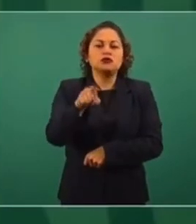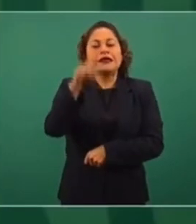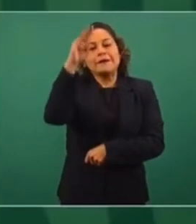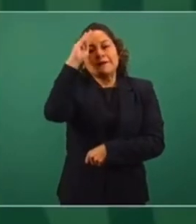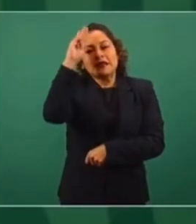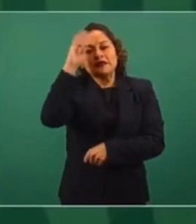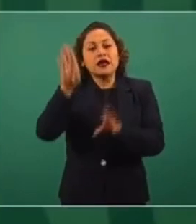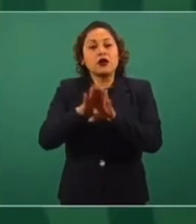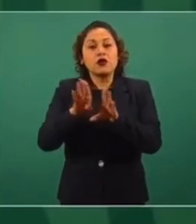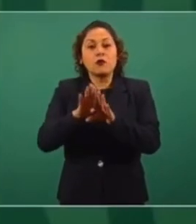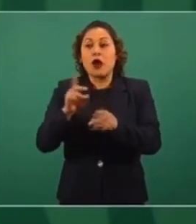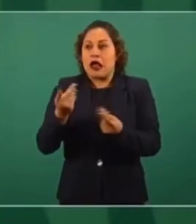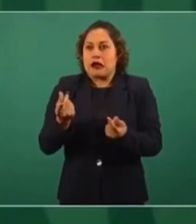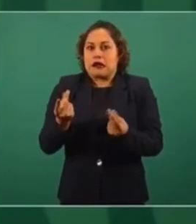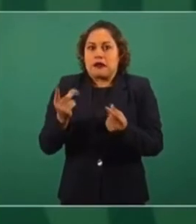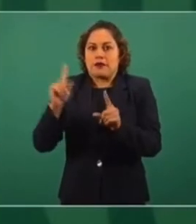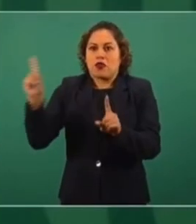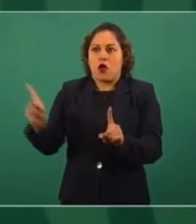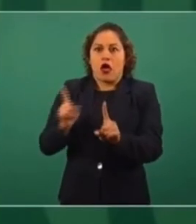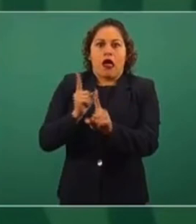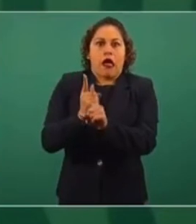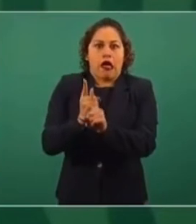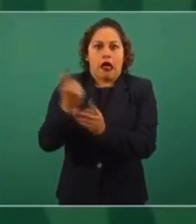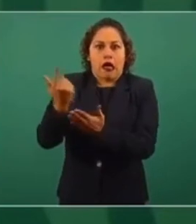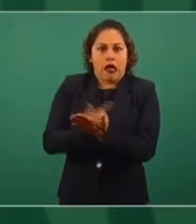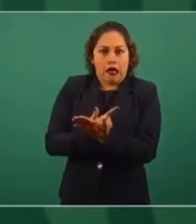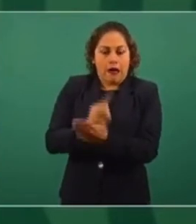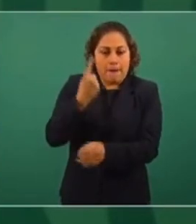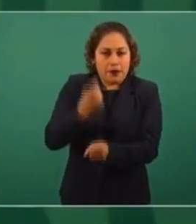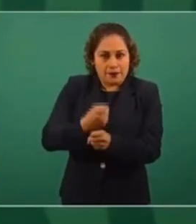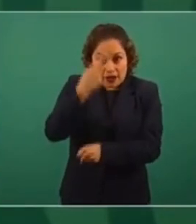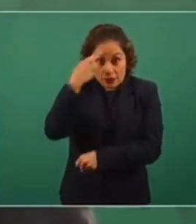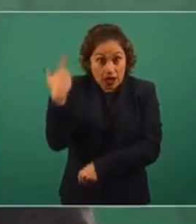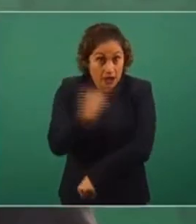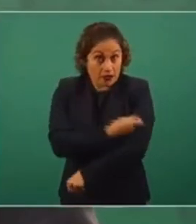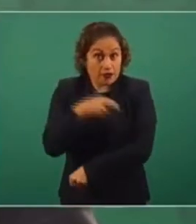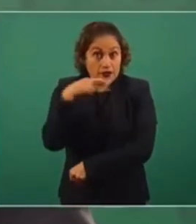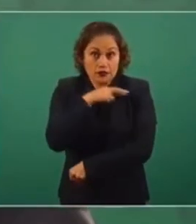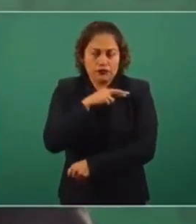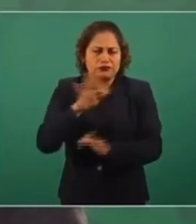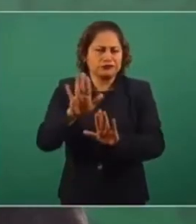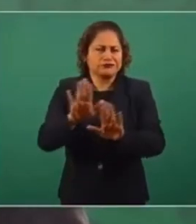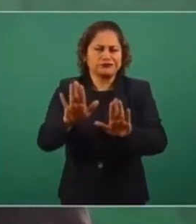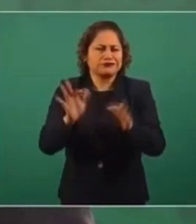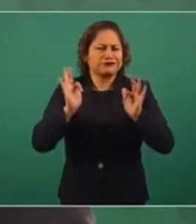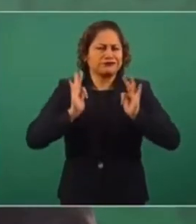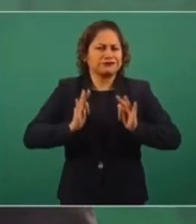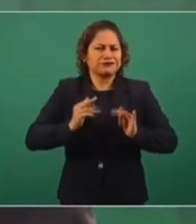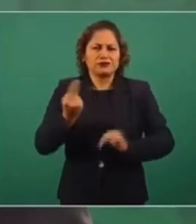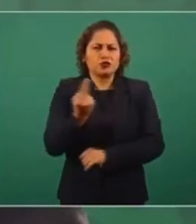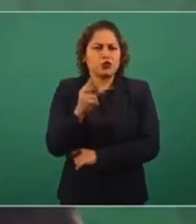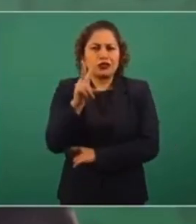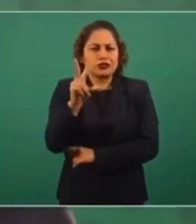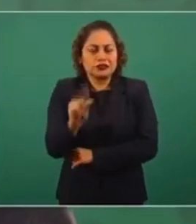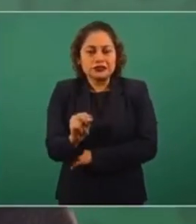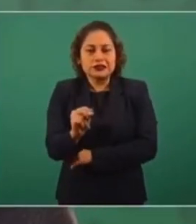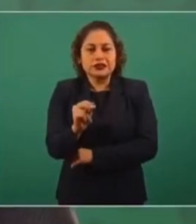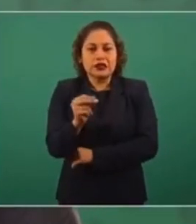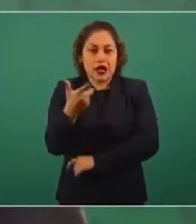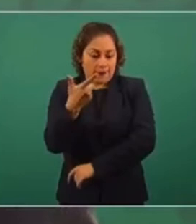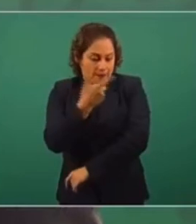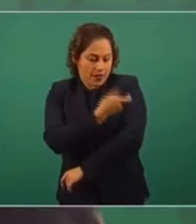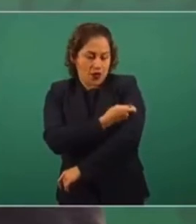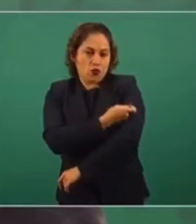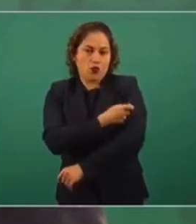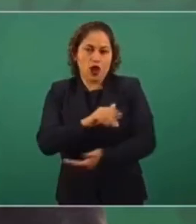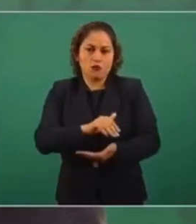que ponerse primero en la fila. No hay necesidad. Tenemos y tendremos vacuna para todas las personas.